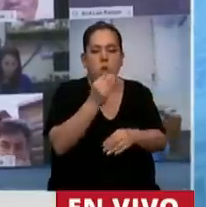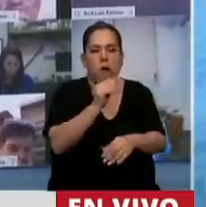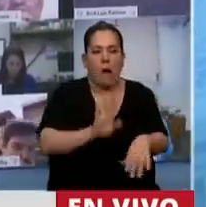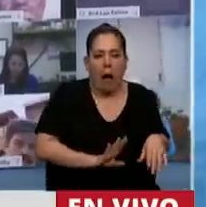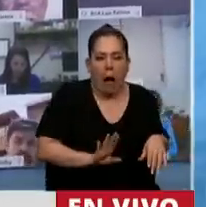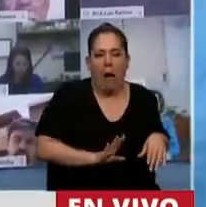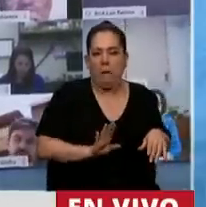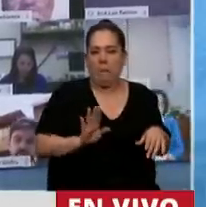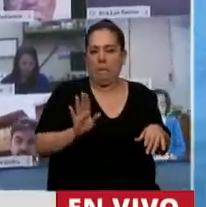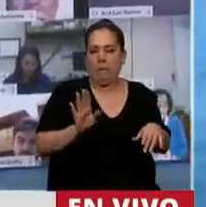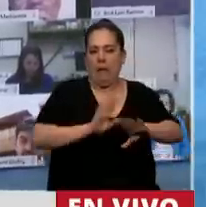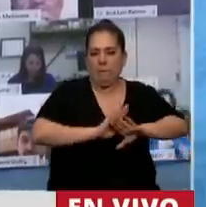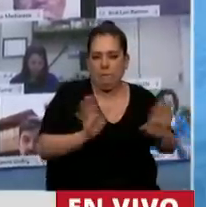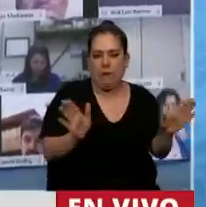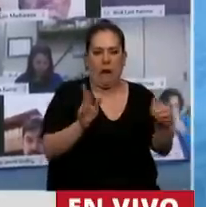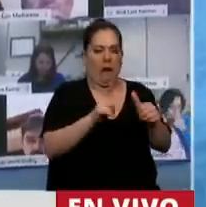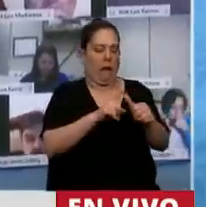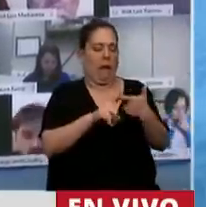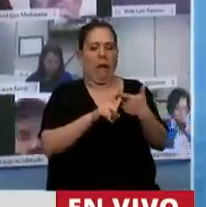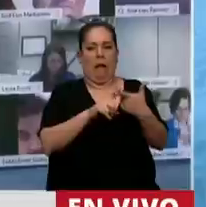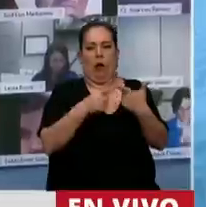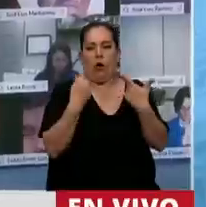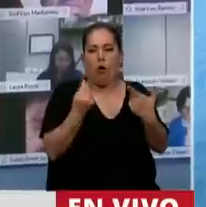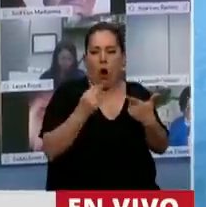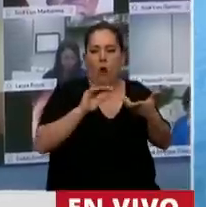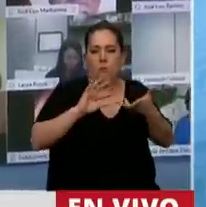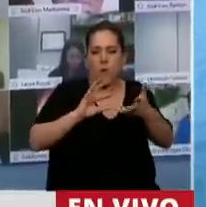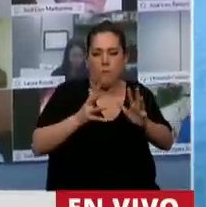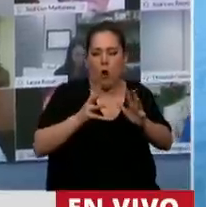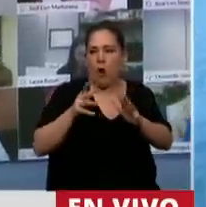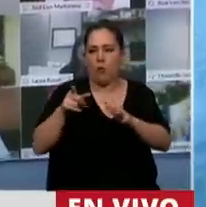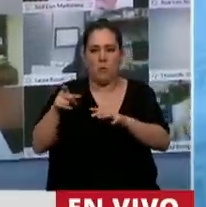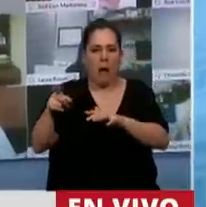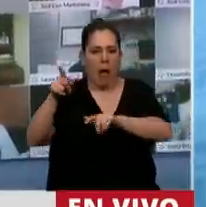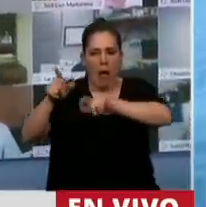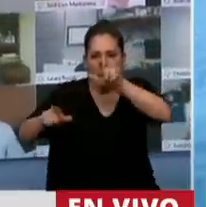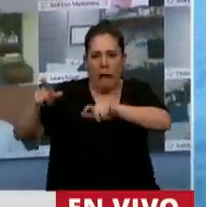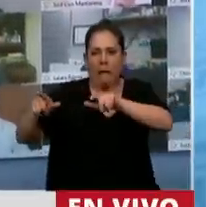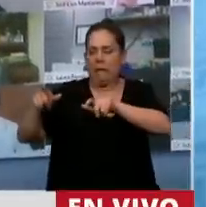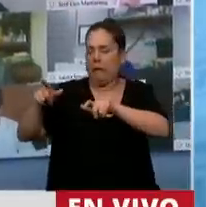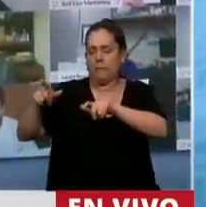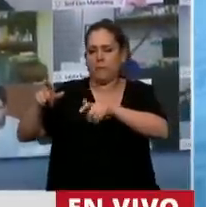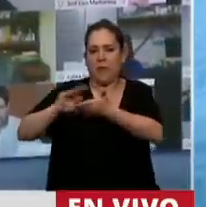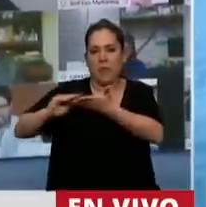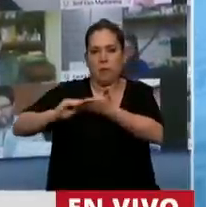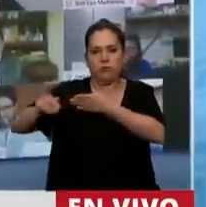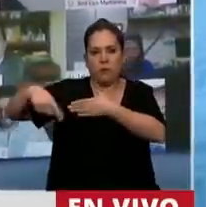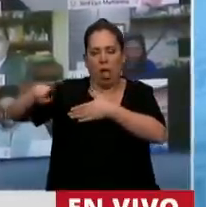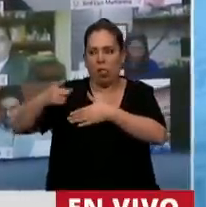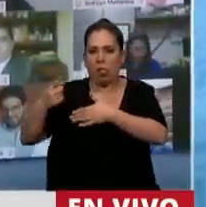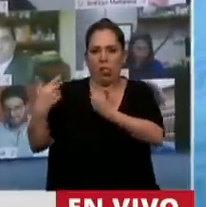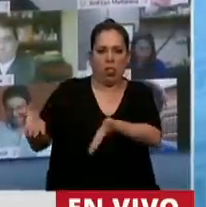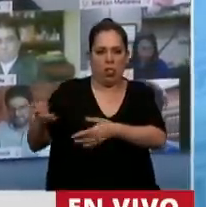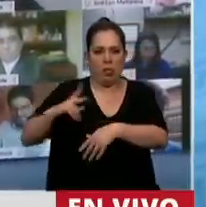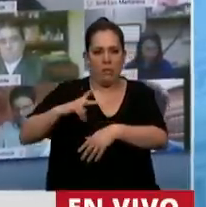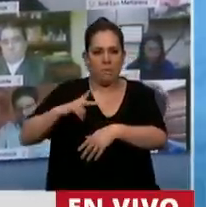trató de buscar la manera de parar esta entrega que hizo que la Argentina se convirtiera en el